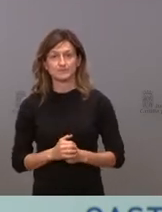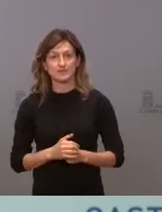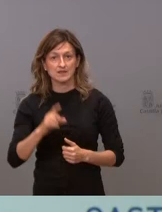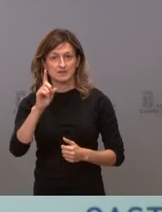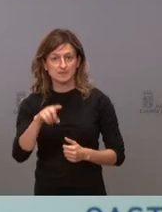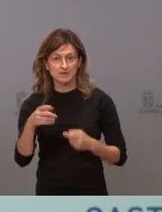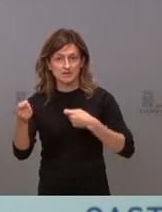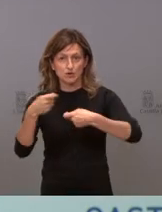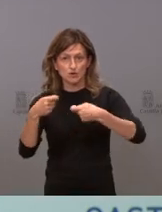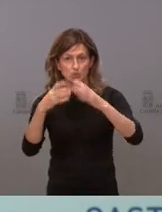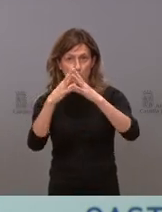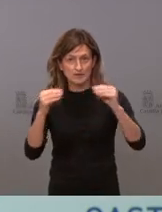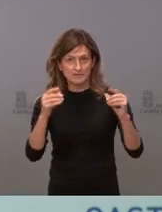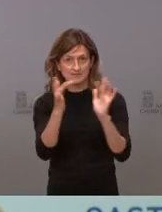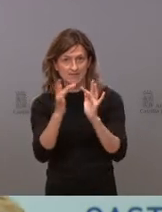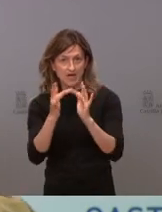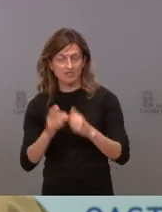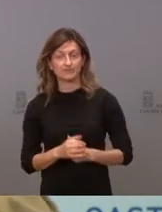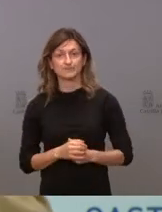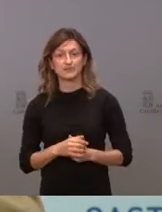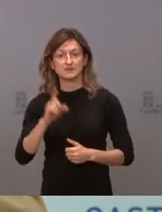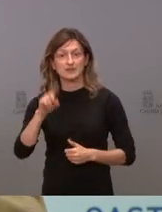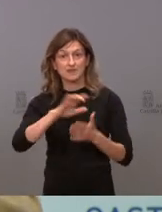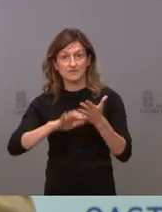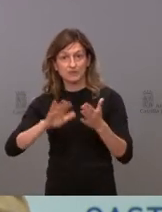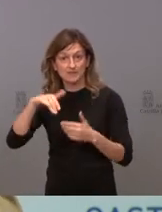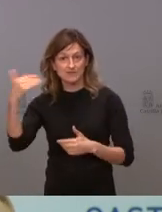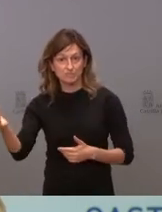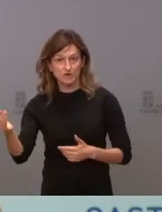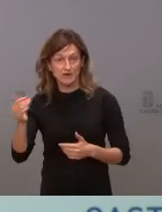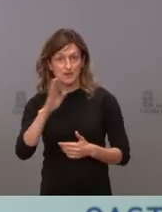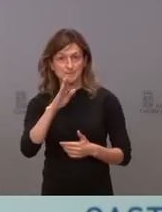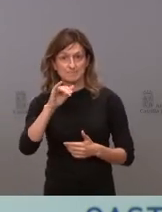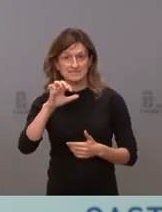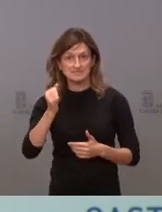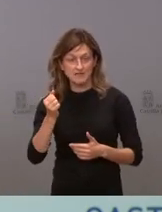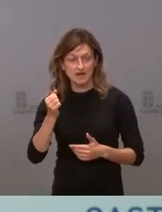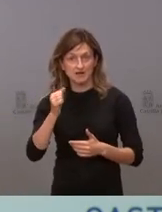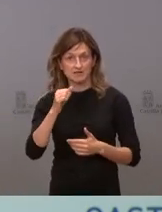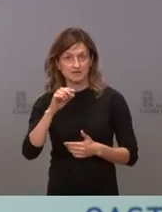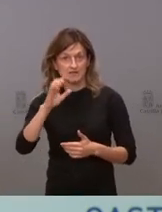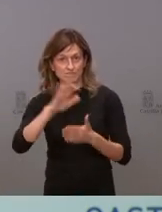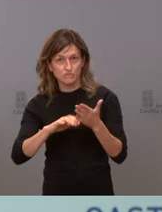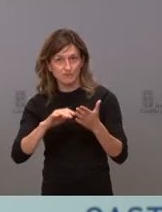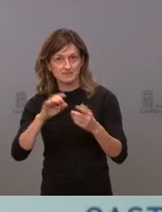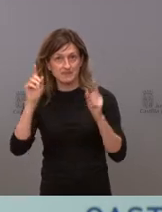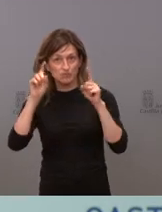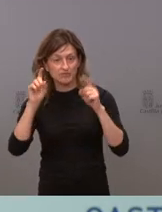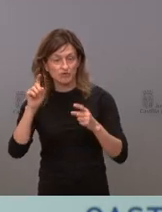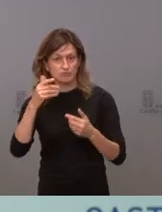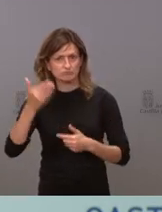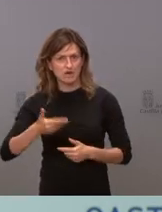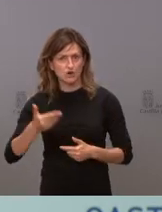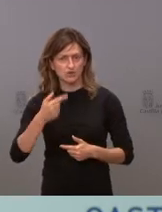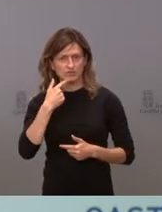con nuestras universidades. Y los informes externos, el informe PISA, el informe TIMSS, valoran de manera